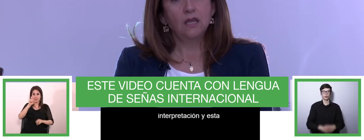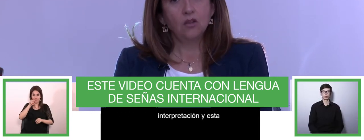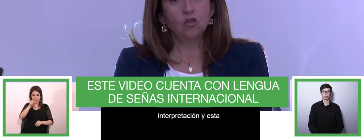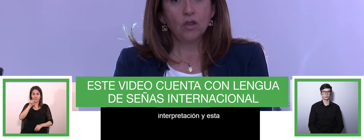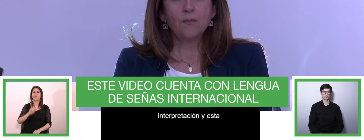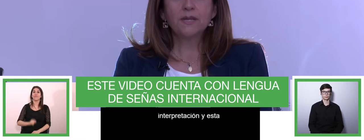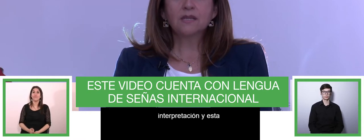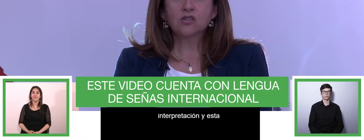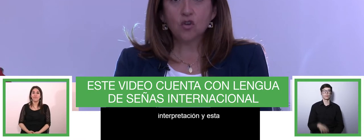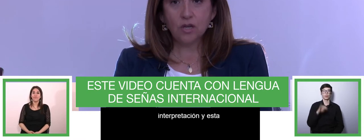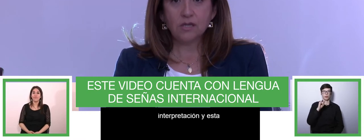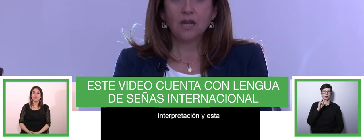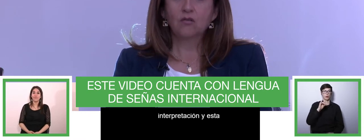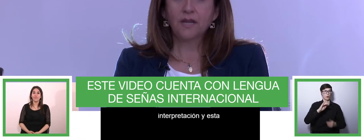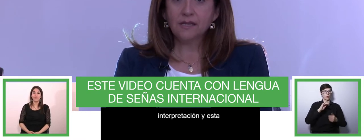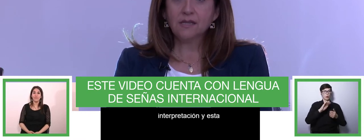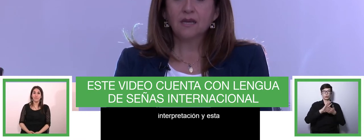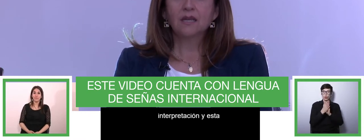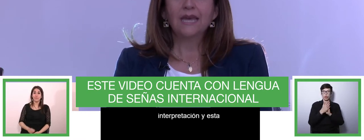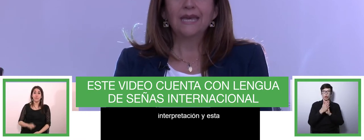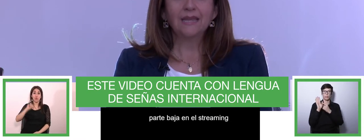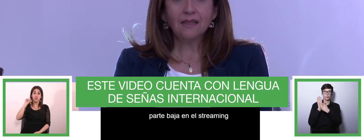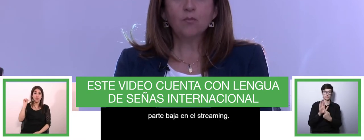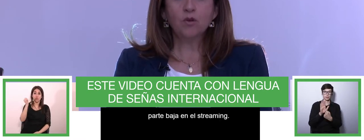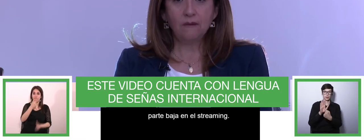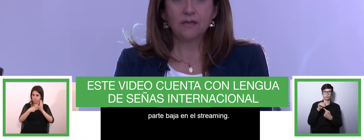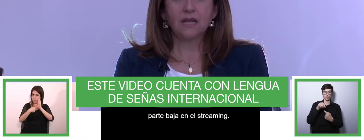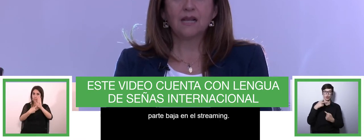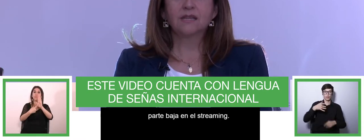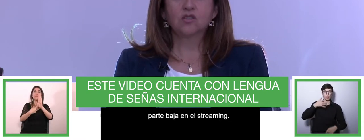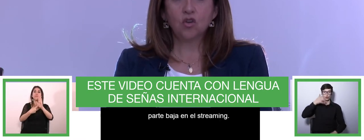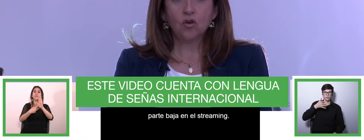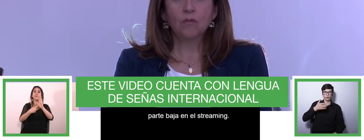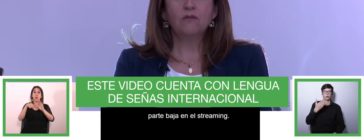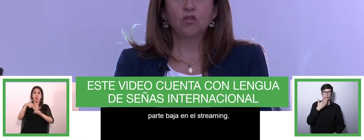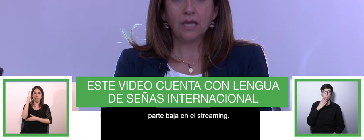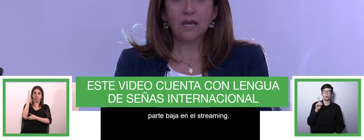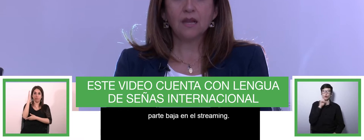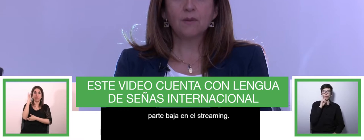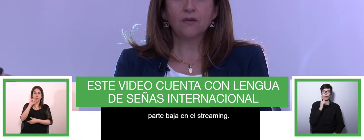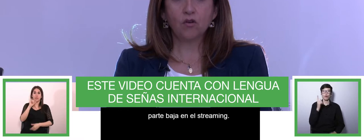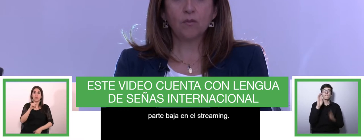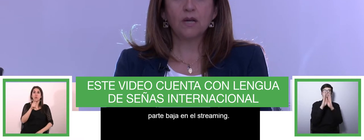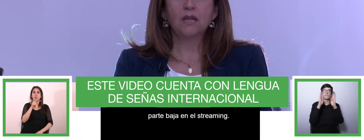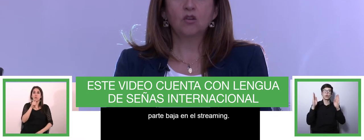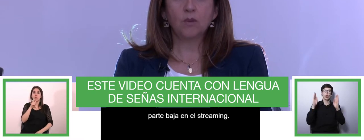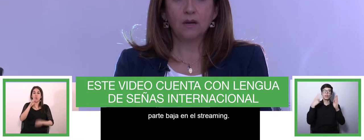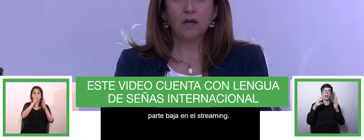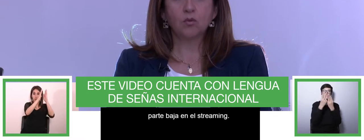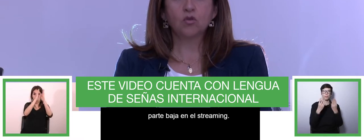Y todas las presentaciones de la conferencia están disponibles en la sección Biblioteca de la plataforma